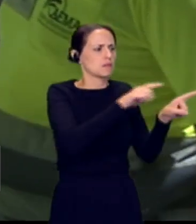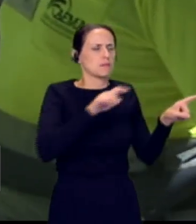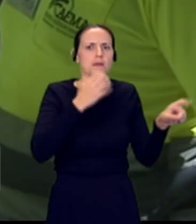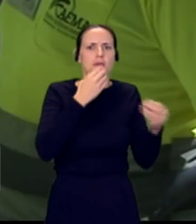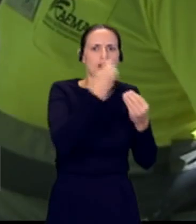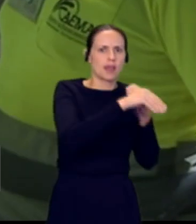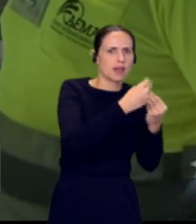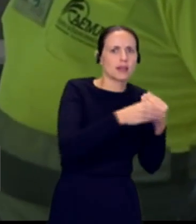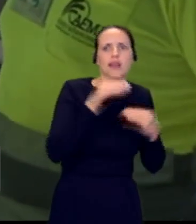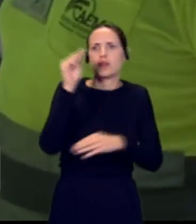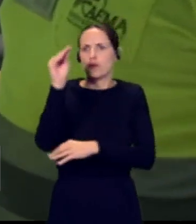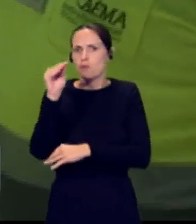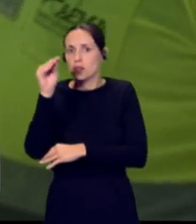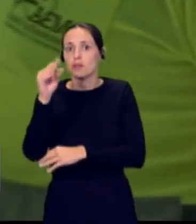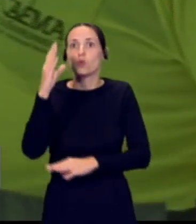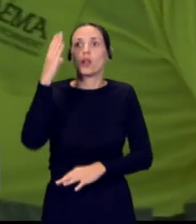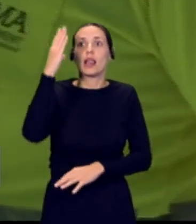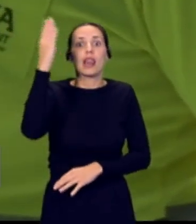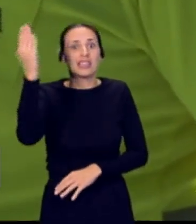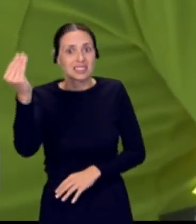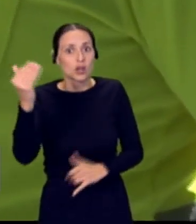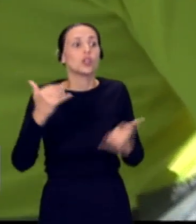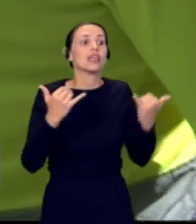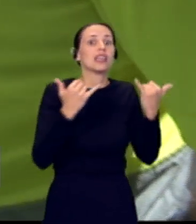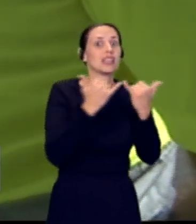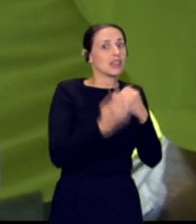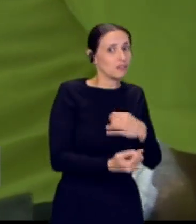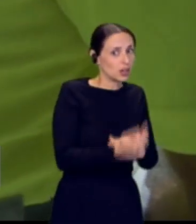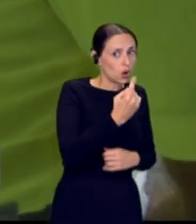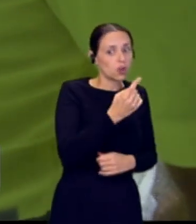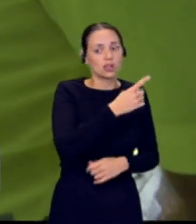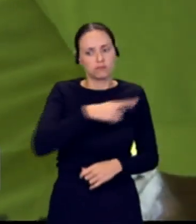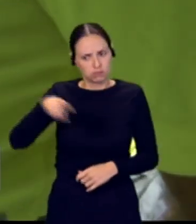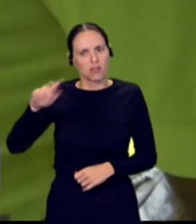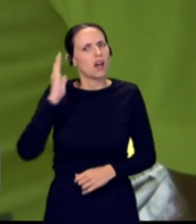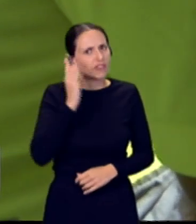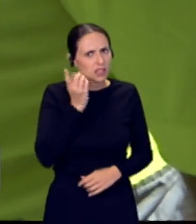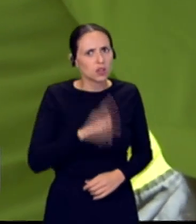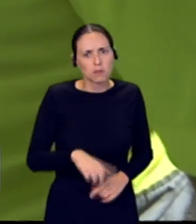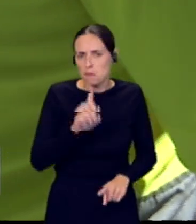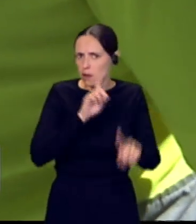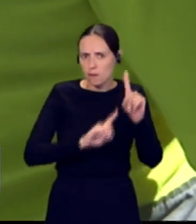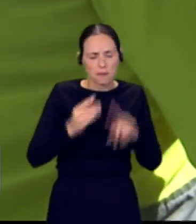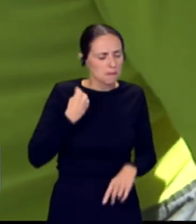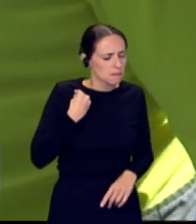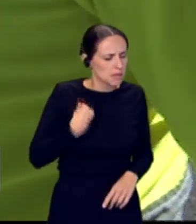Canaria, aeropuerto Fuerteventura, Lanzarote y Tenerife Norte que están afectados por este problema también. Y